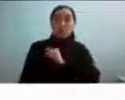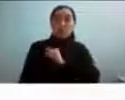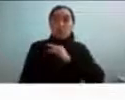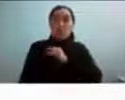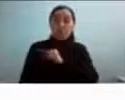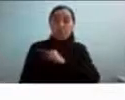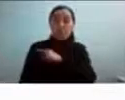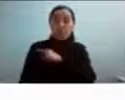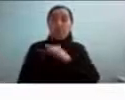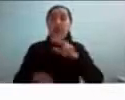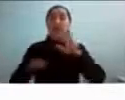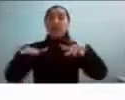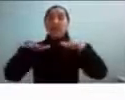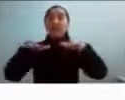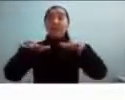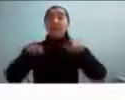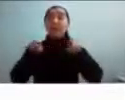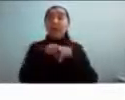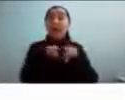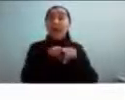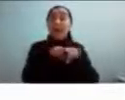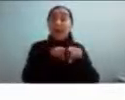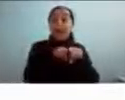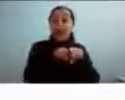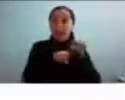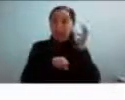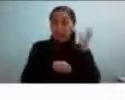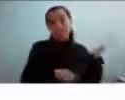peluquero y por eso fue que me lo corté.